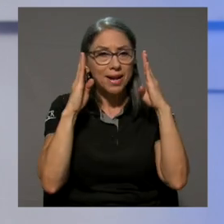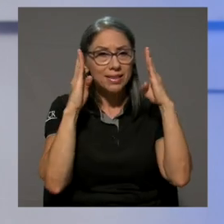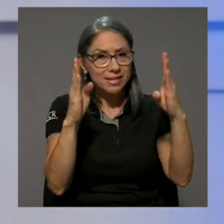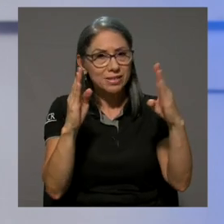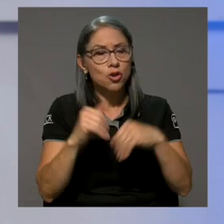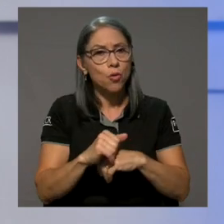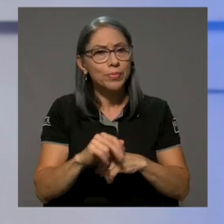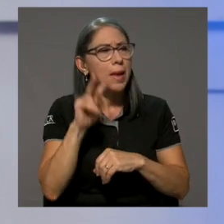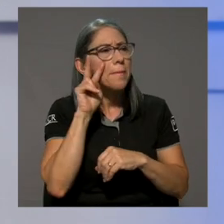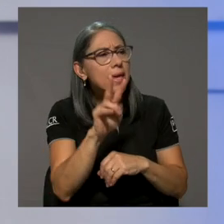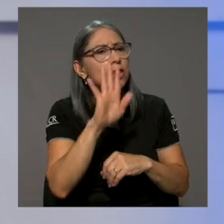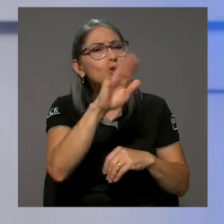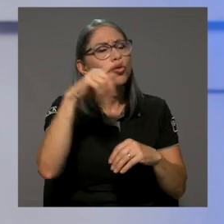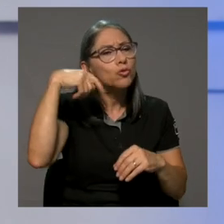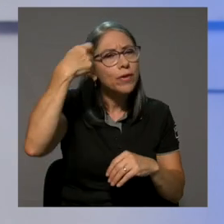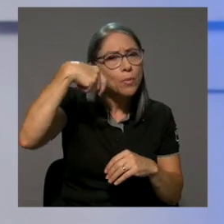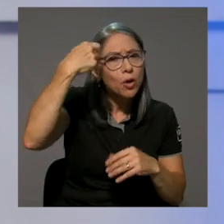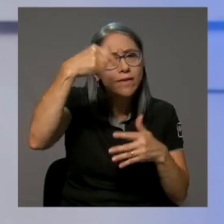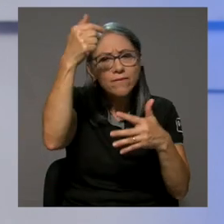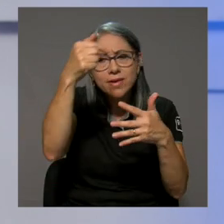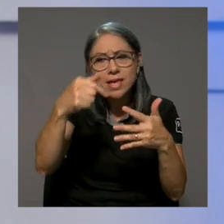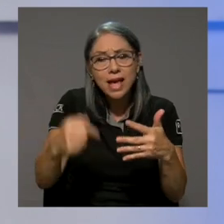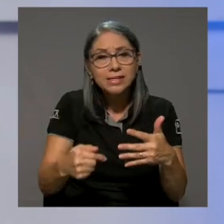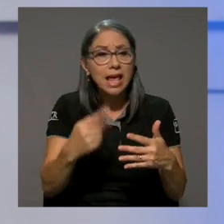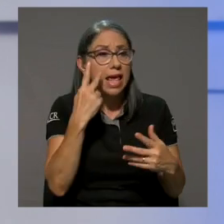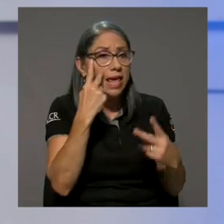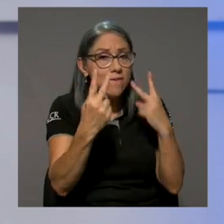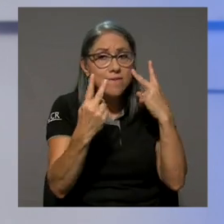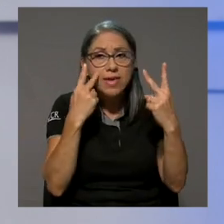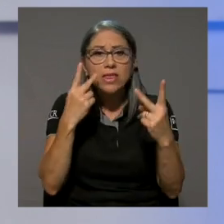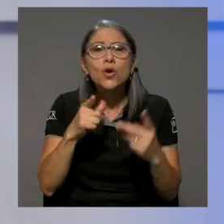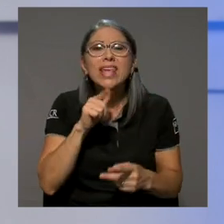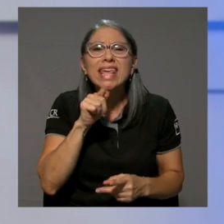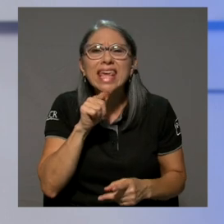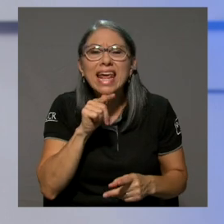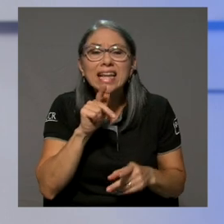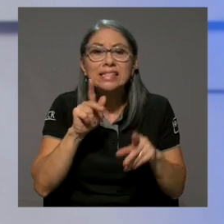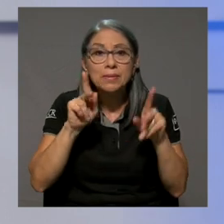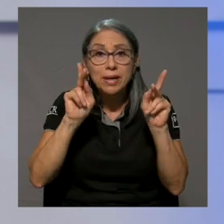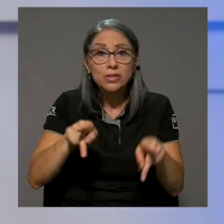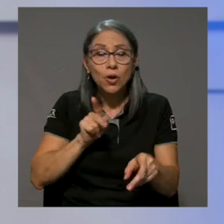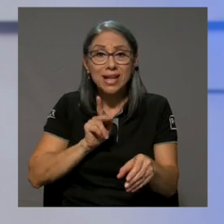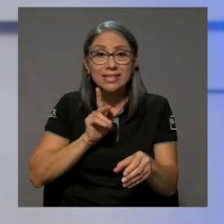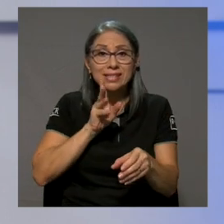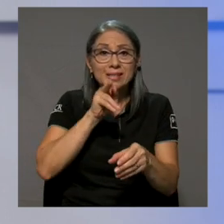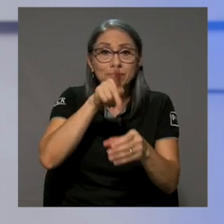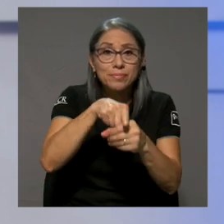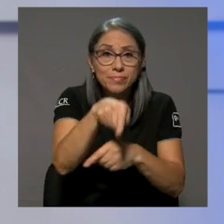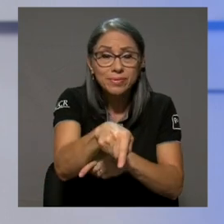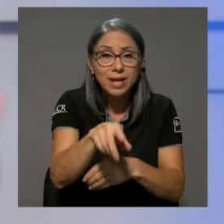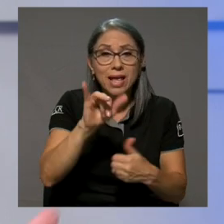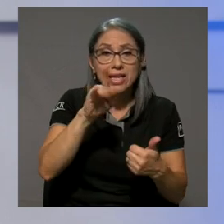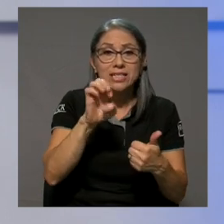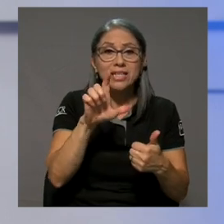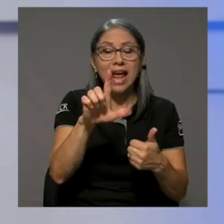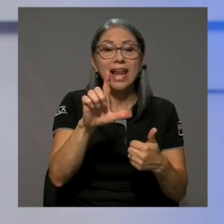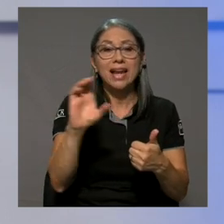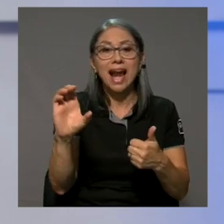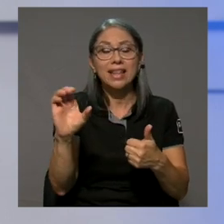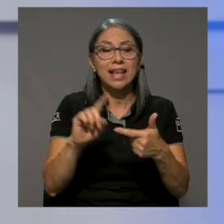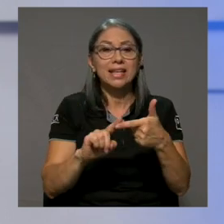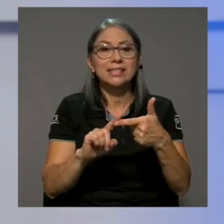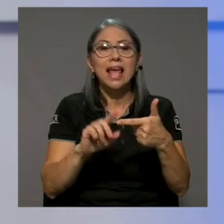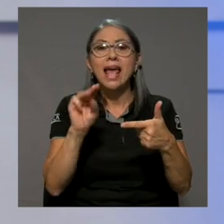hecho, revisando tu filmografía y revisando las personas que han estado involucradas en ella, Israel